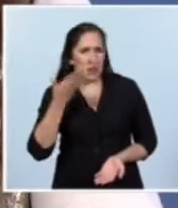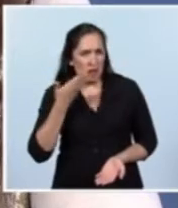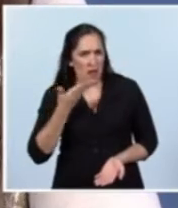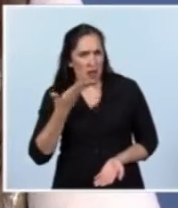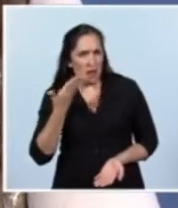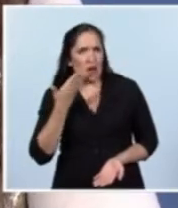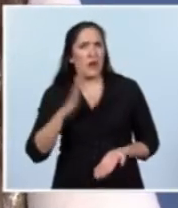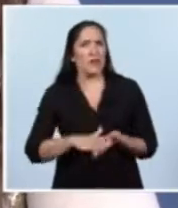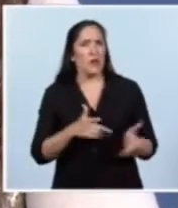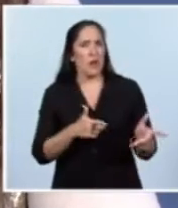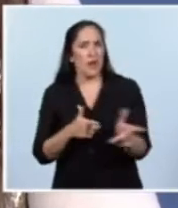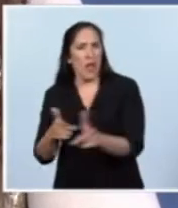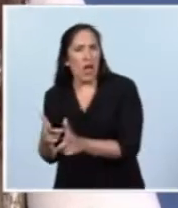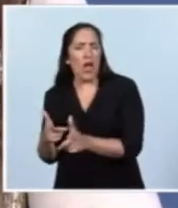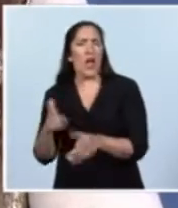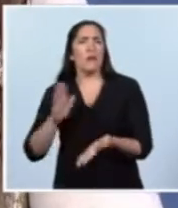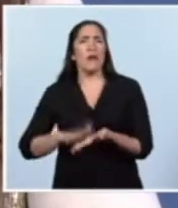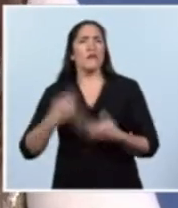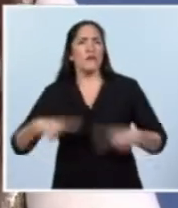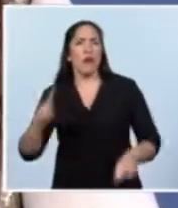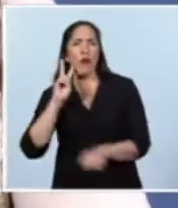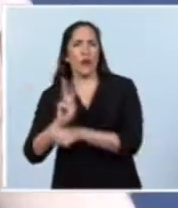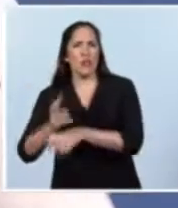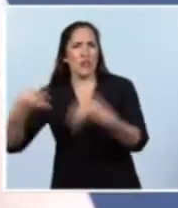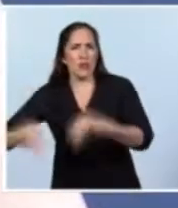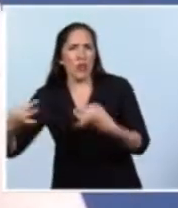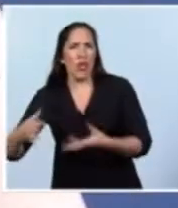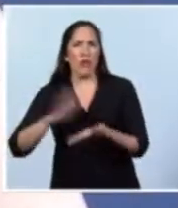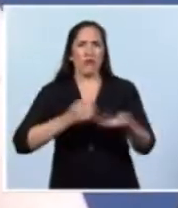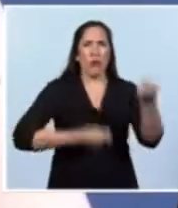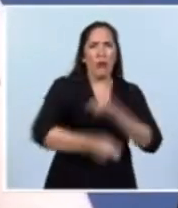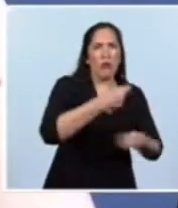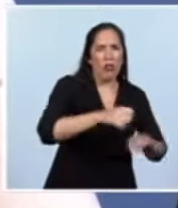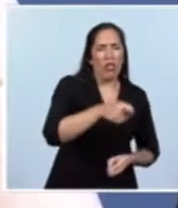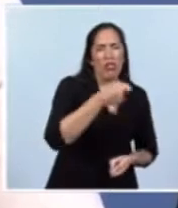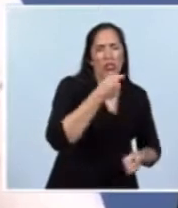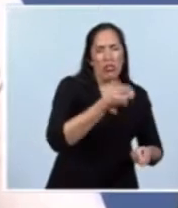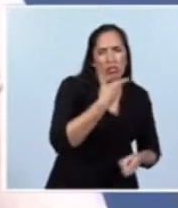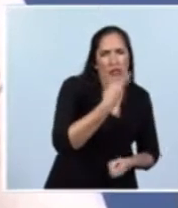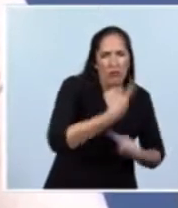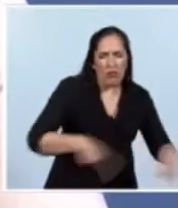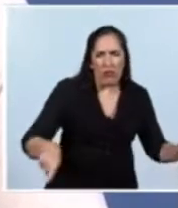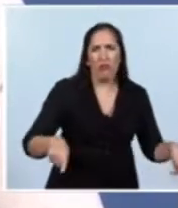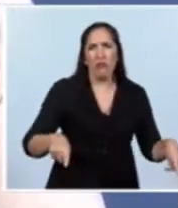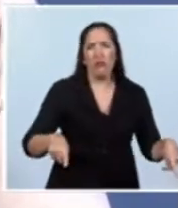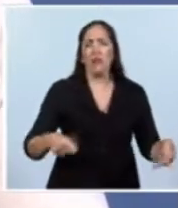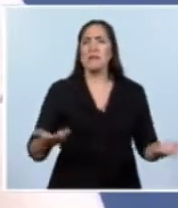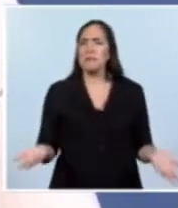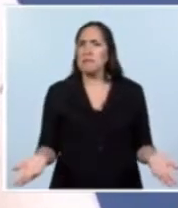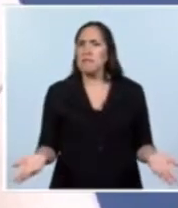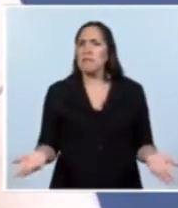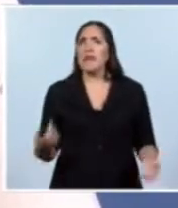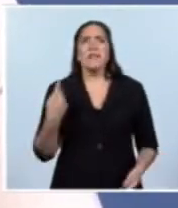contra las armas, de la seguridad, del narcotráfico, pero uno de los